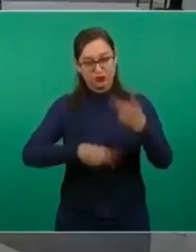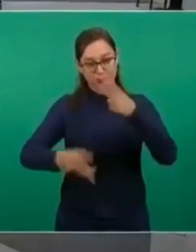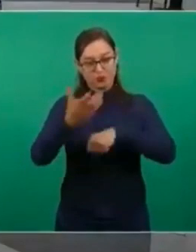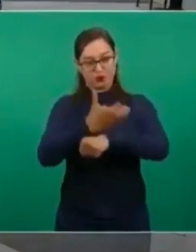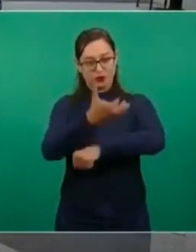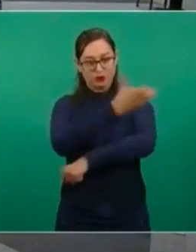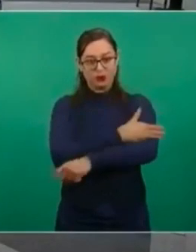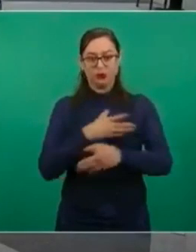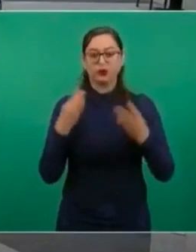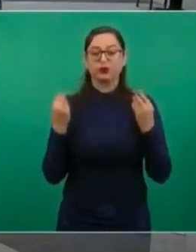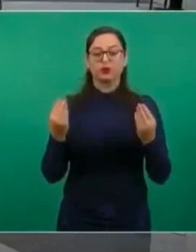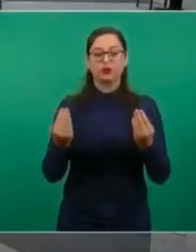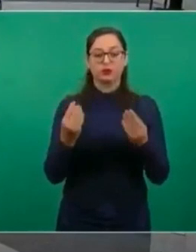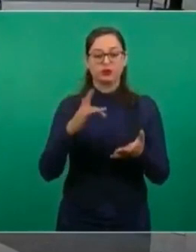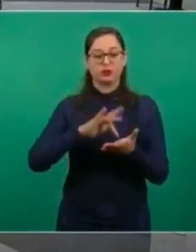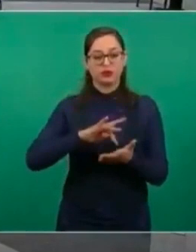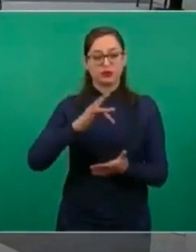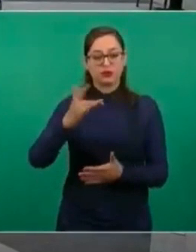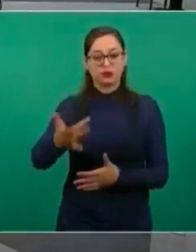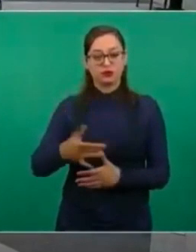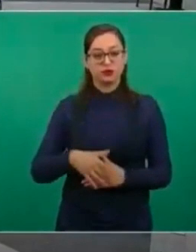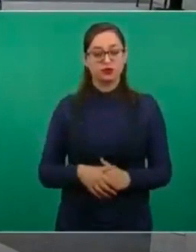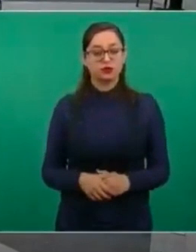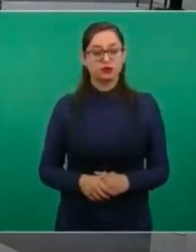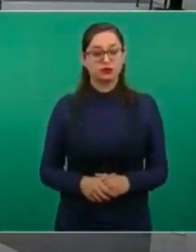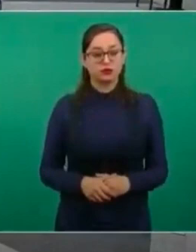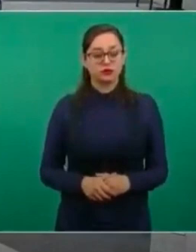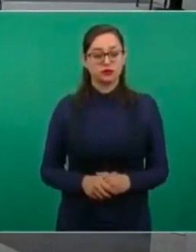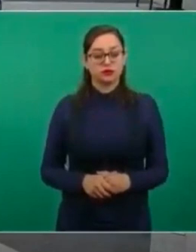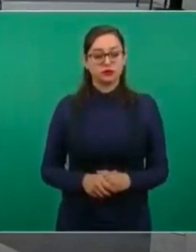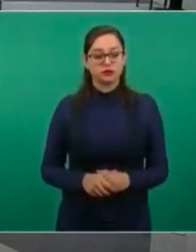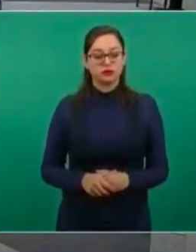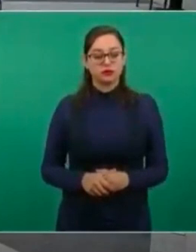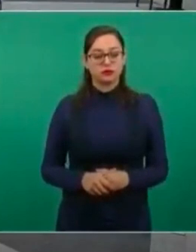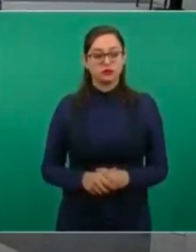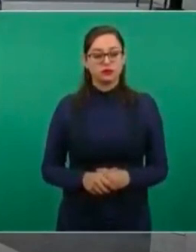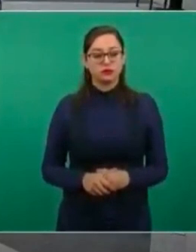presencia, por acompañarnos.